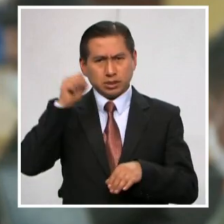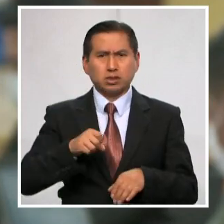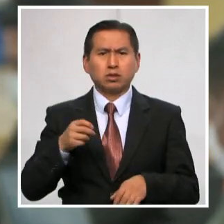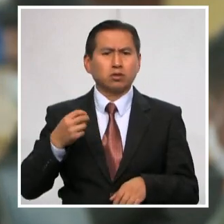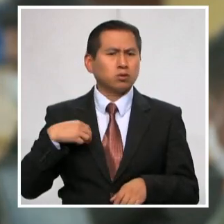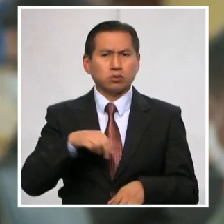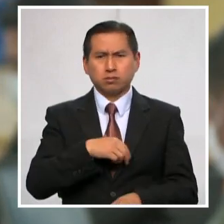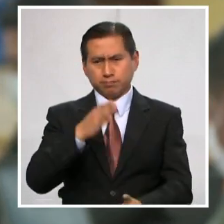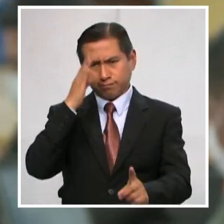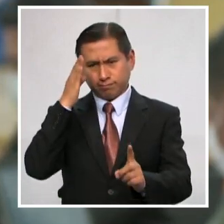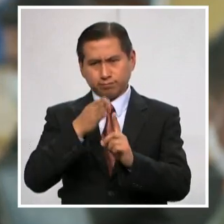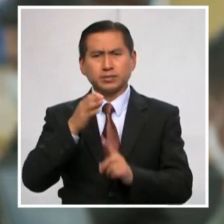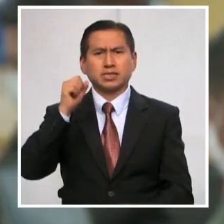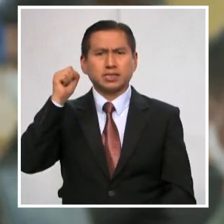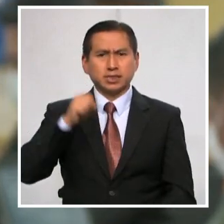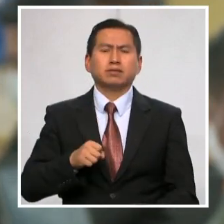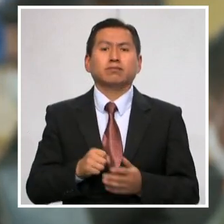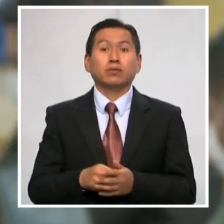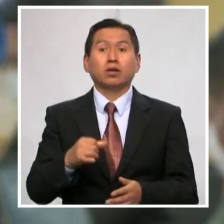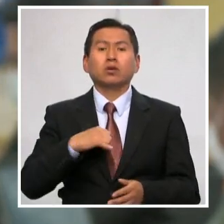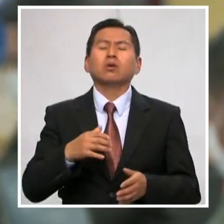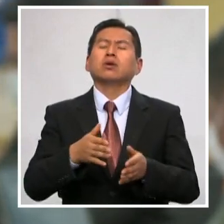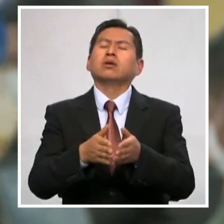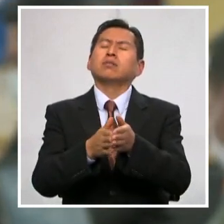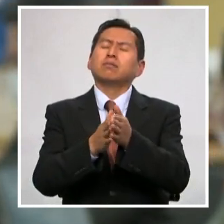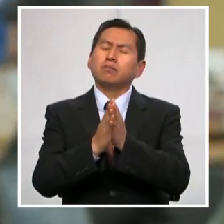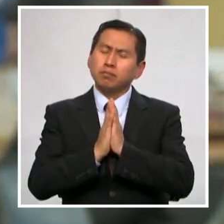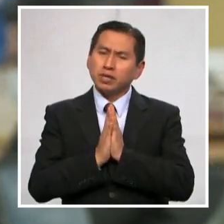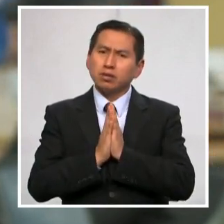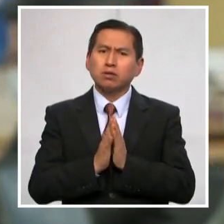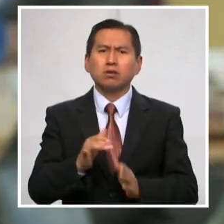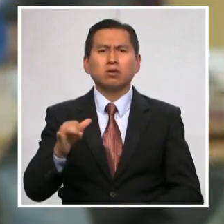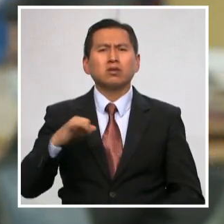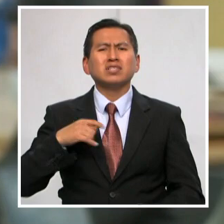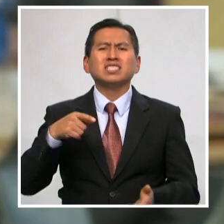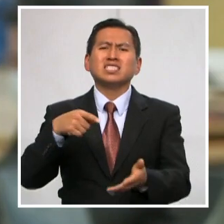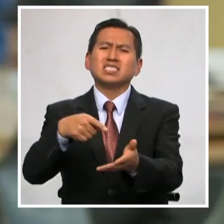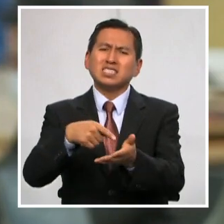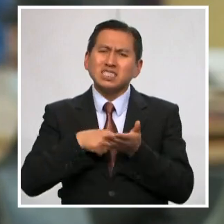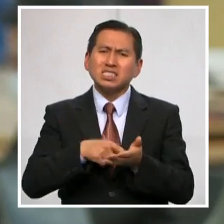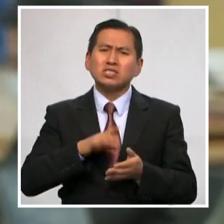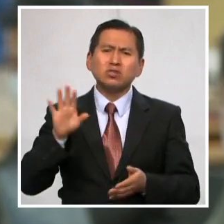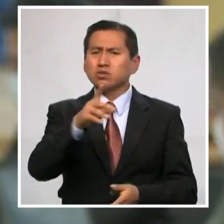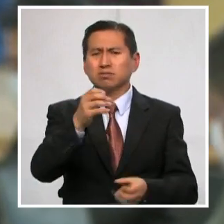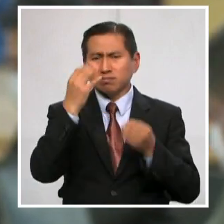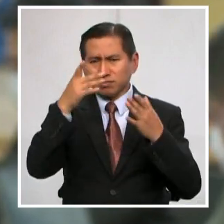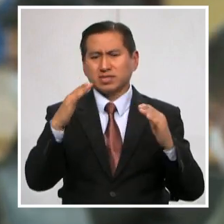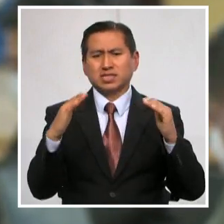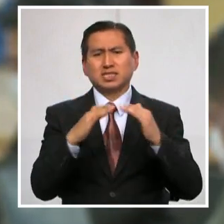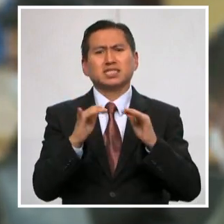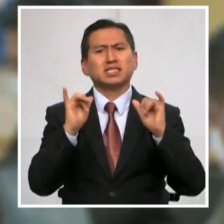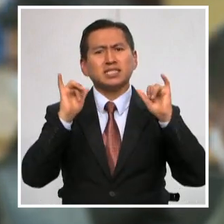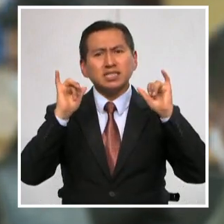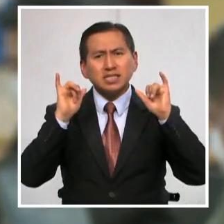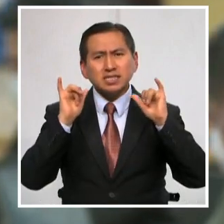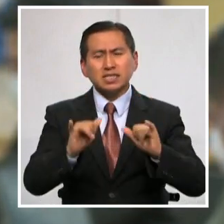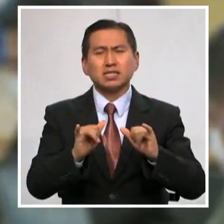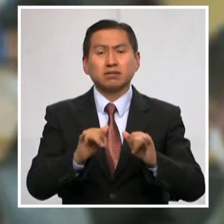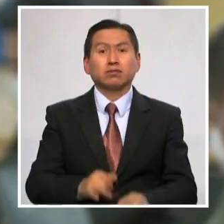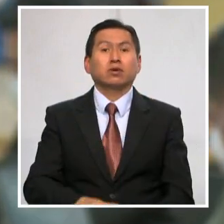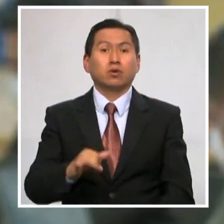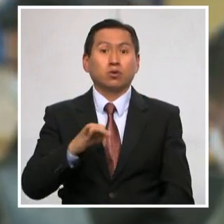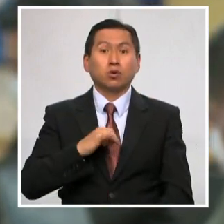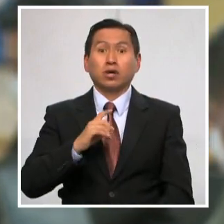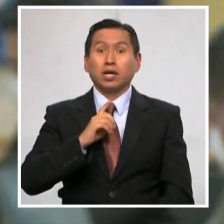haciendo. Les pido, les exijo que cumplan la cuarentena y a la vez les aseguro